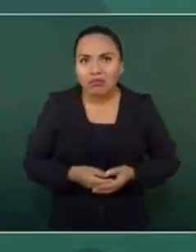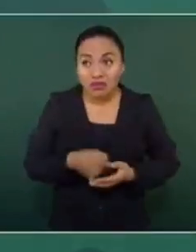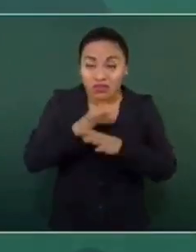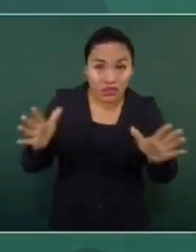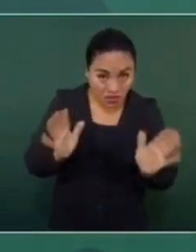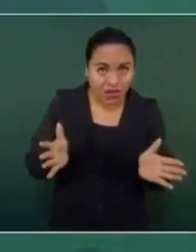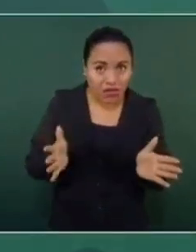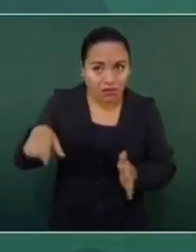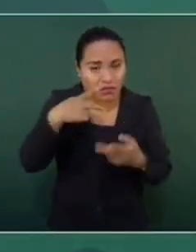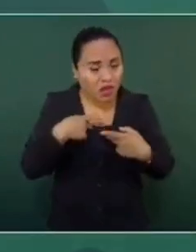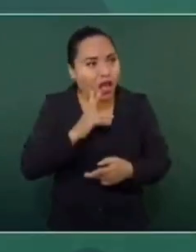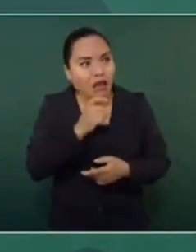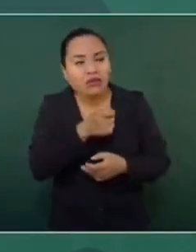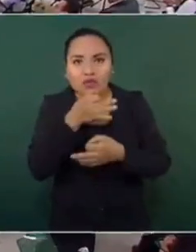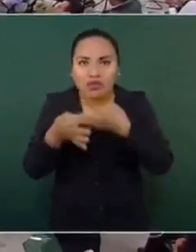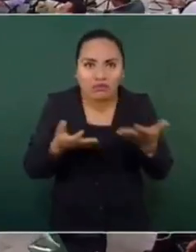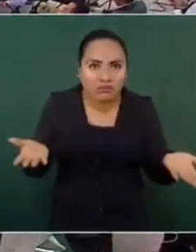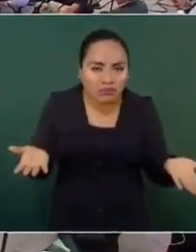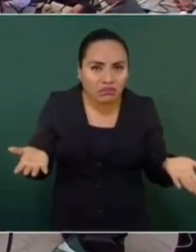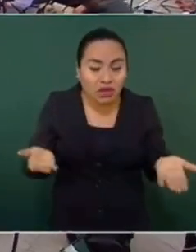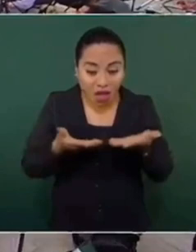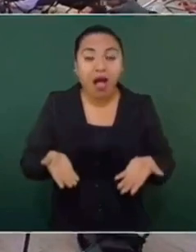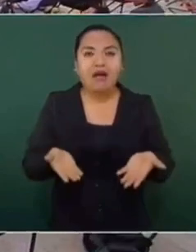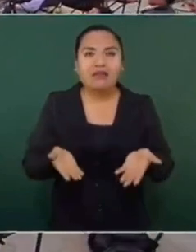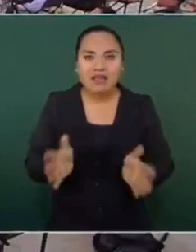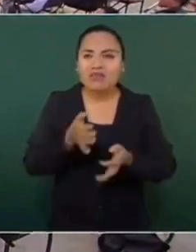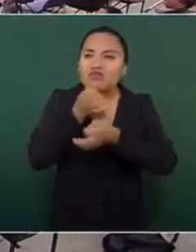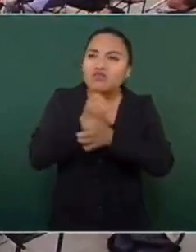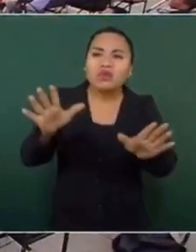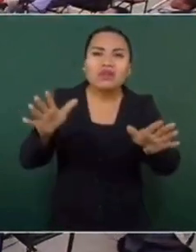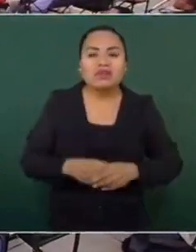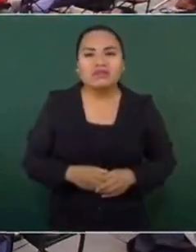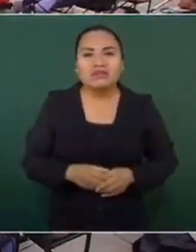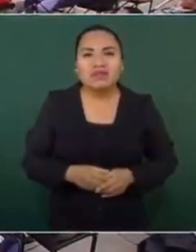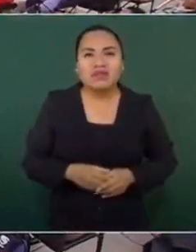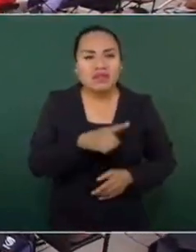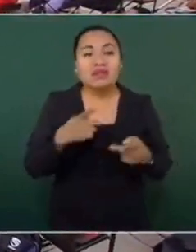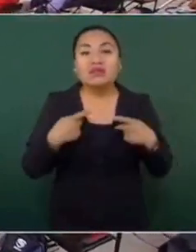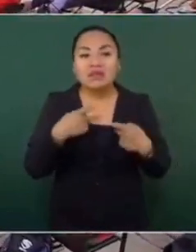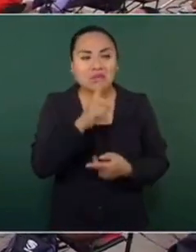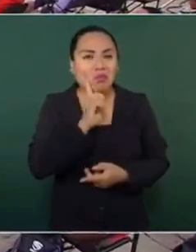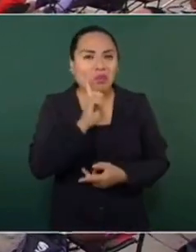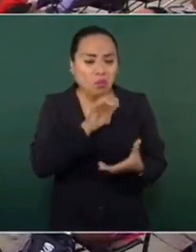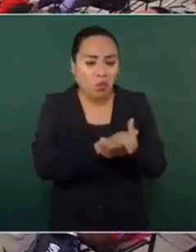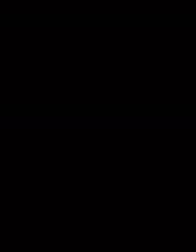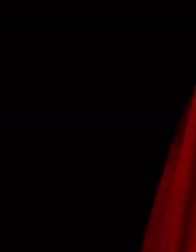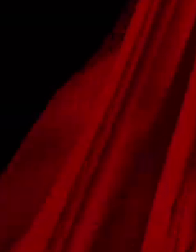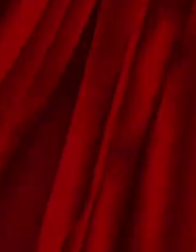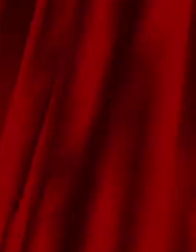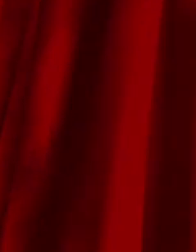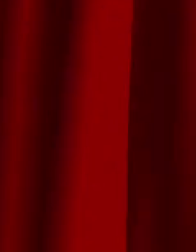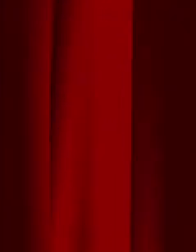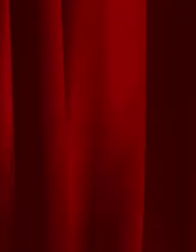¿O hubo algún desplegado ahora que deliberaron las cuentas a la esposa de García Luna?